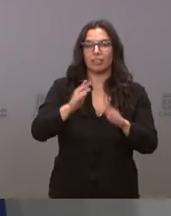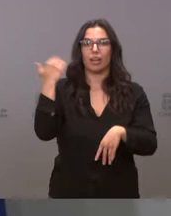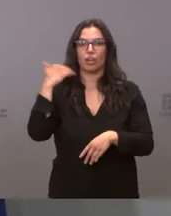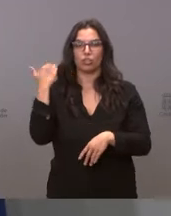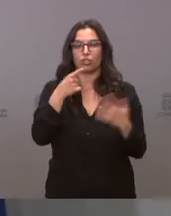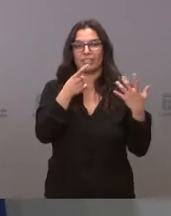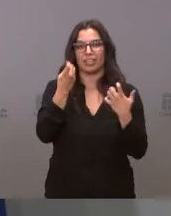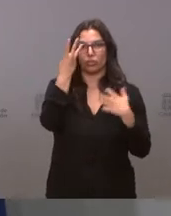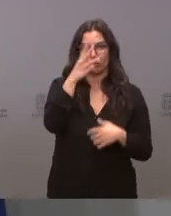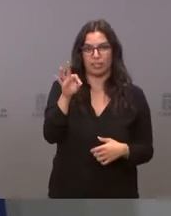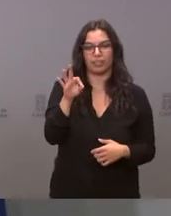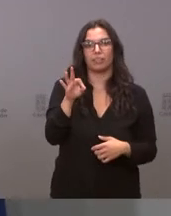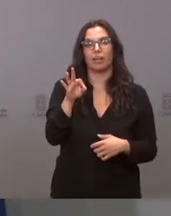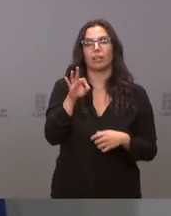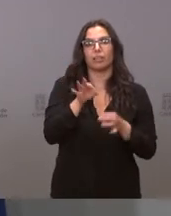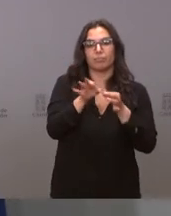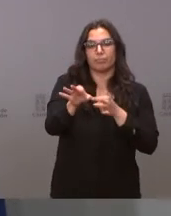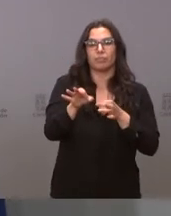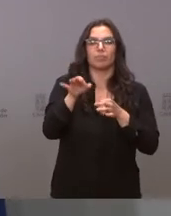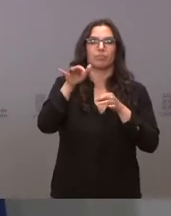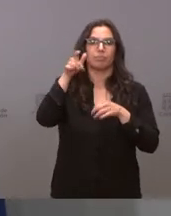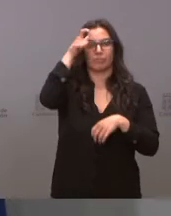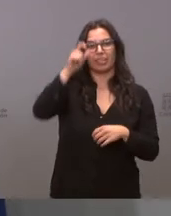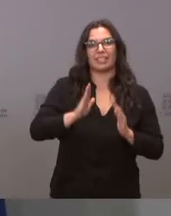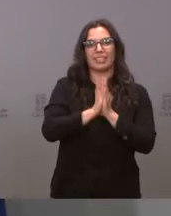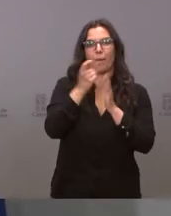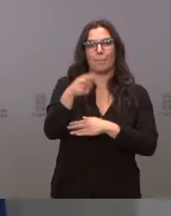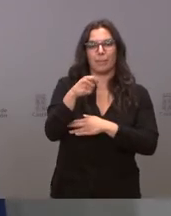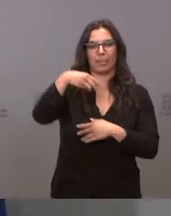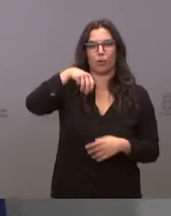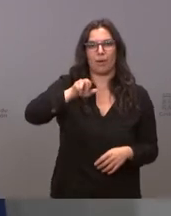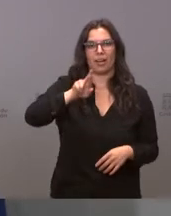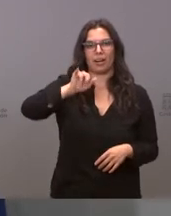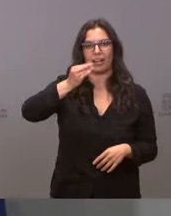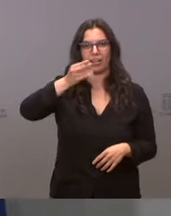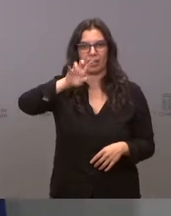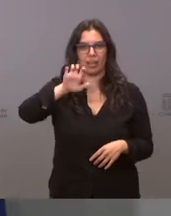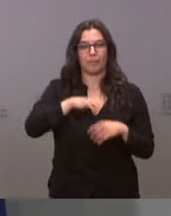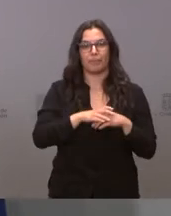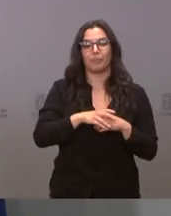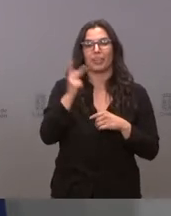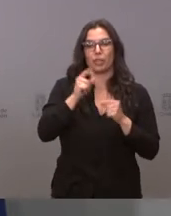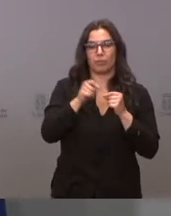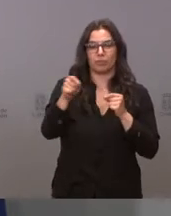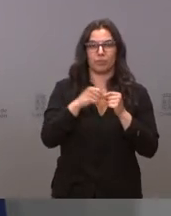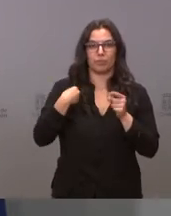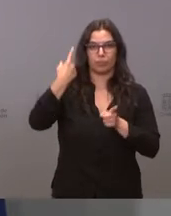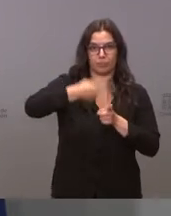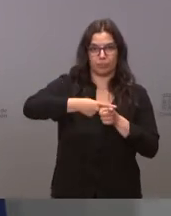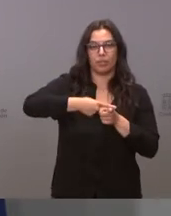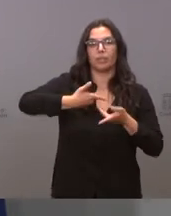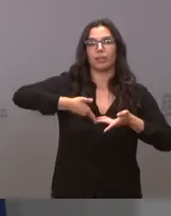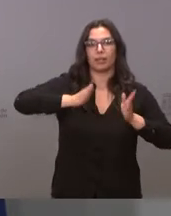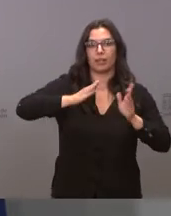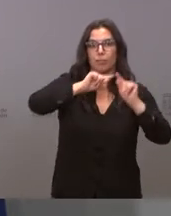630 en la localidad de San Pedro Manrique en el kilometraje entre la intersección de la carretera provincial